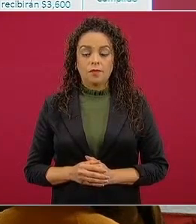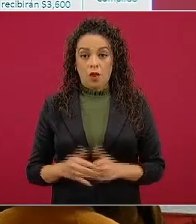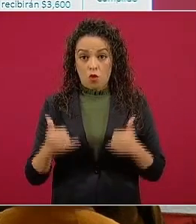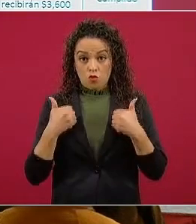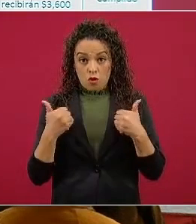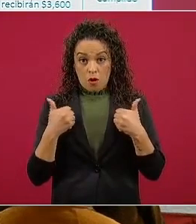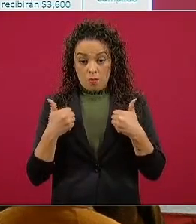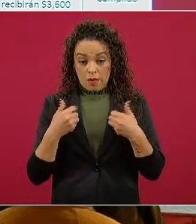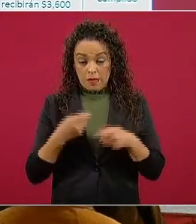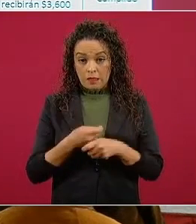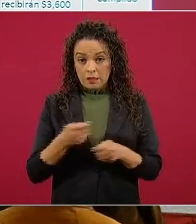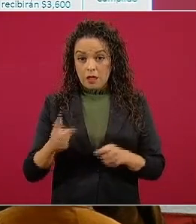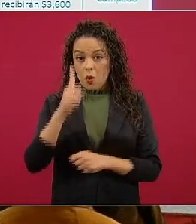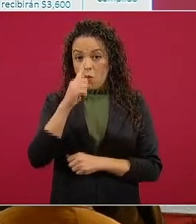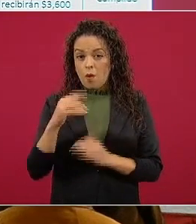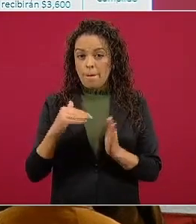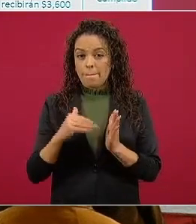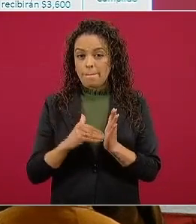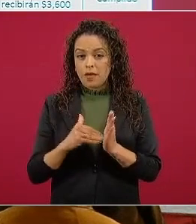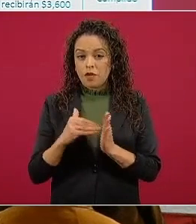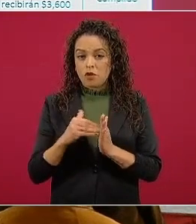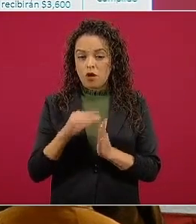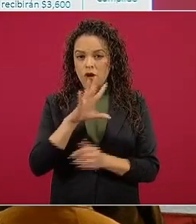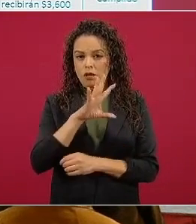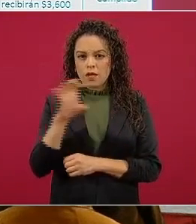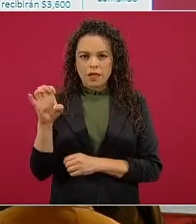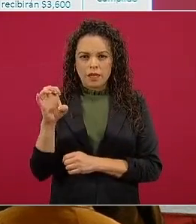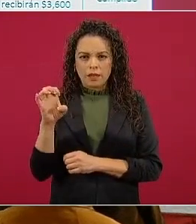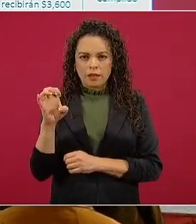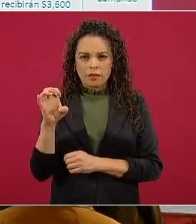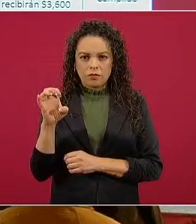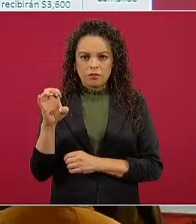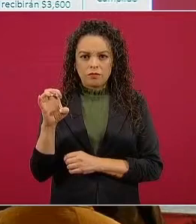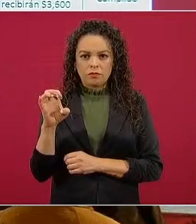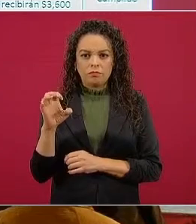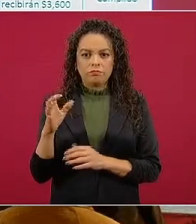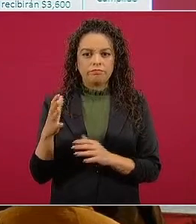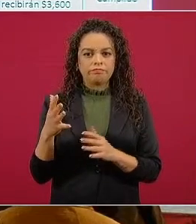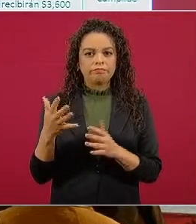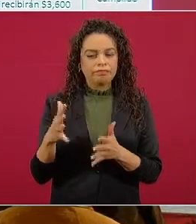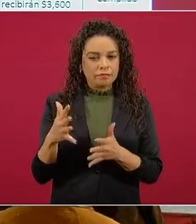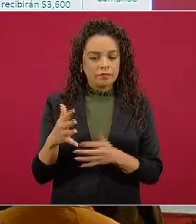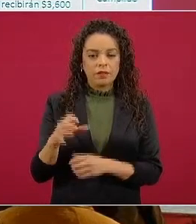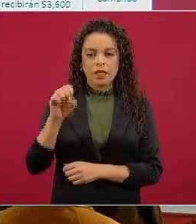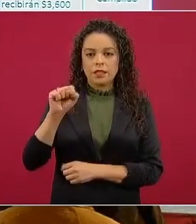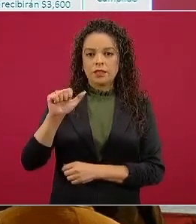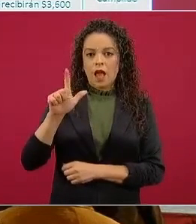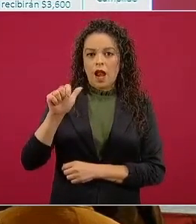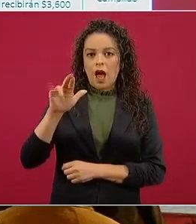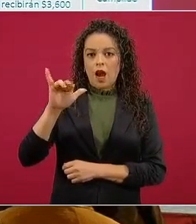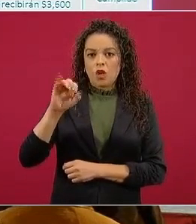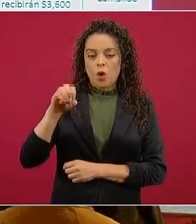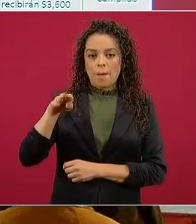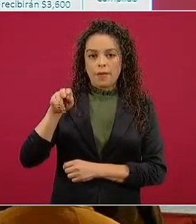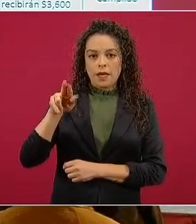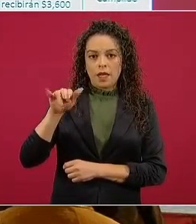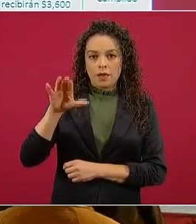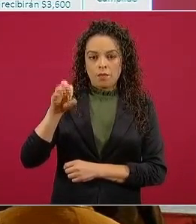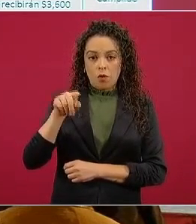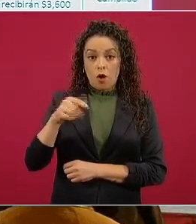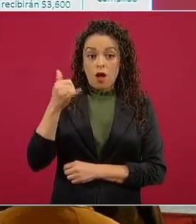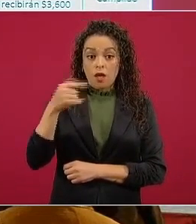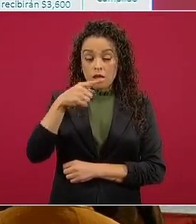aproximadamente, salario mínimo. Y se están formando, se están